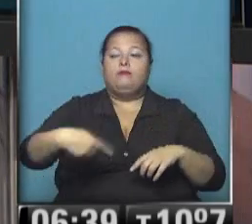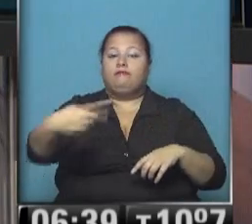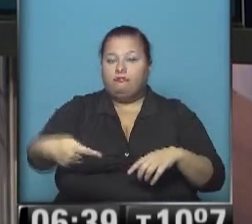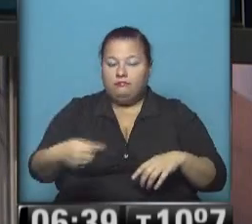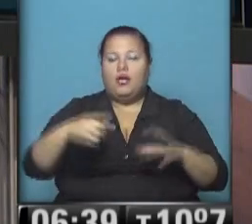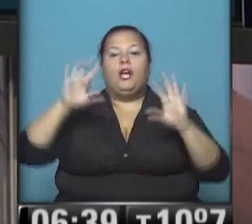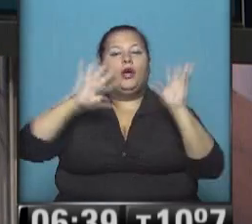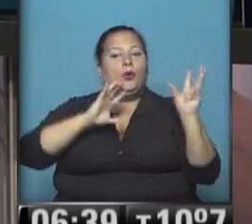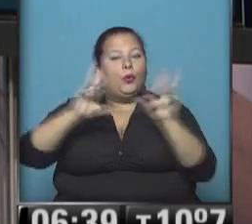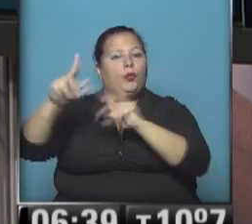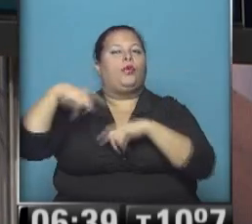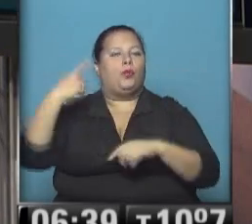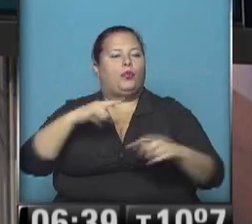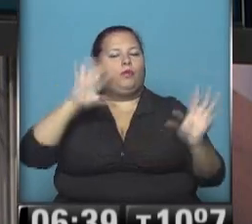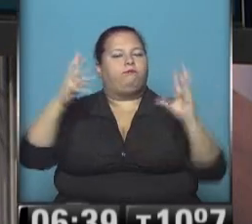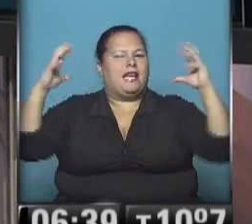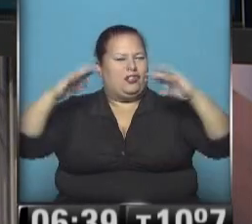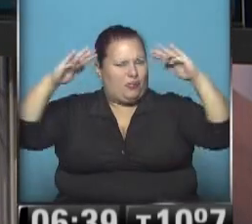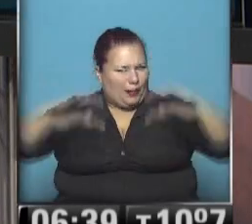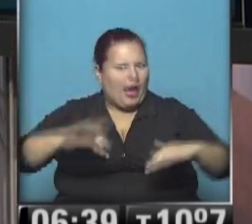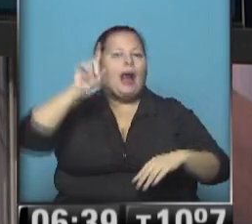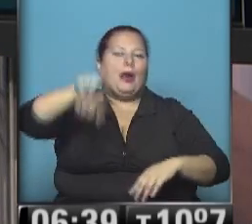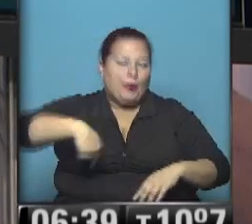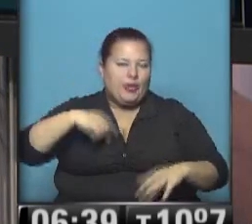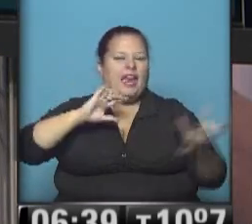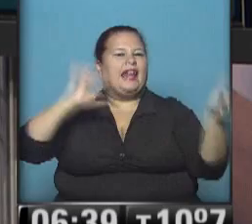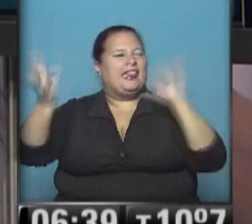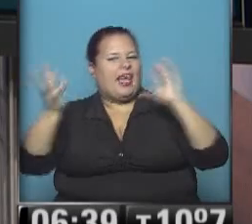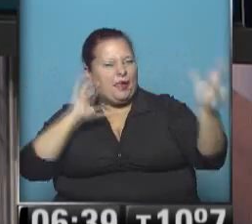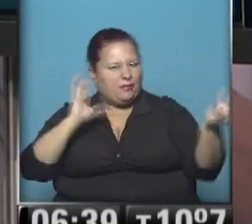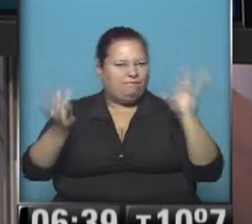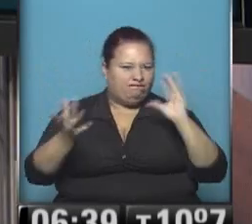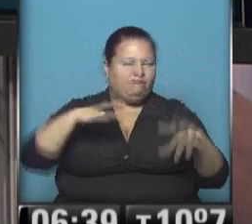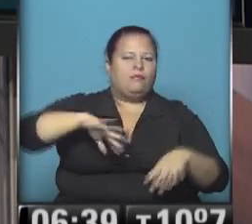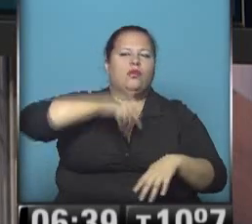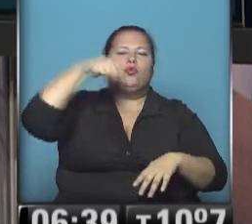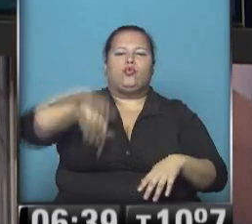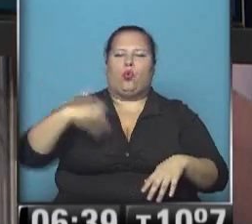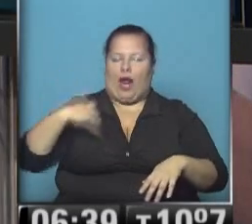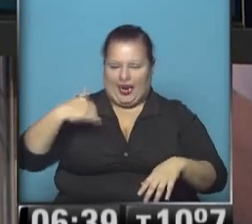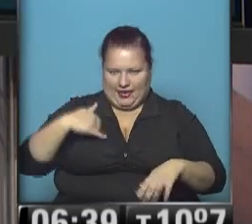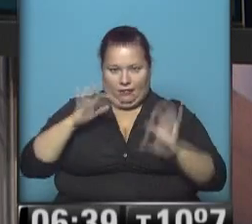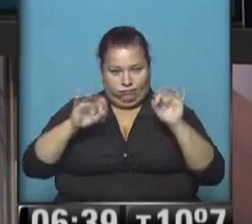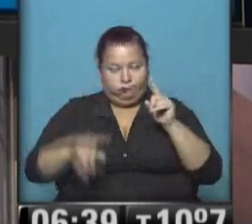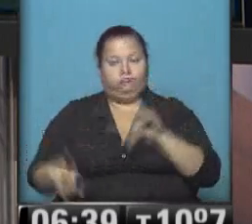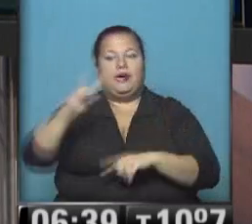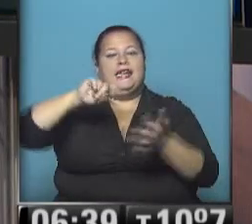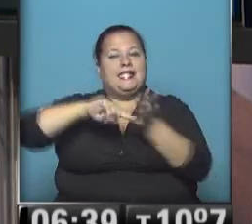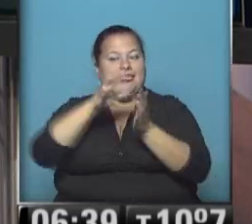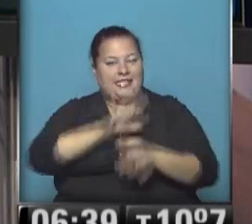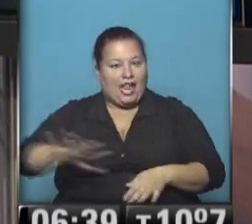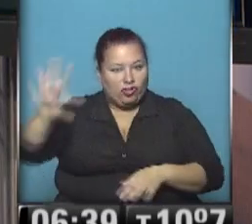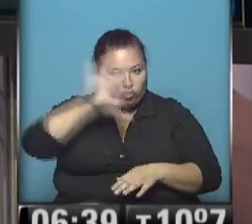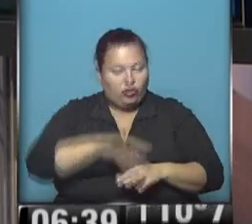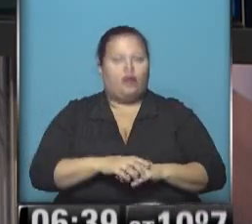el ingreso continuo de sistemas de baja presión van a generar condiciones de inestabilidad sobre el sur argentino nos vamos a la zona central de